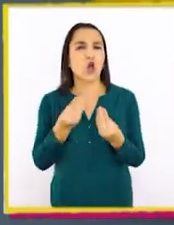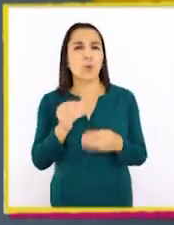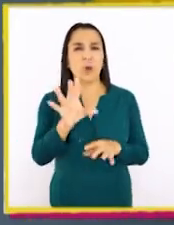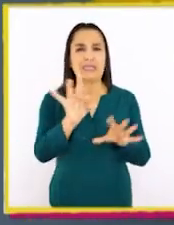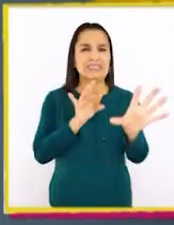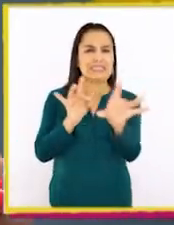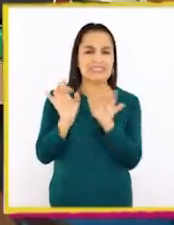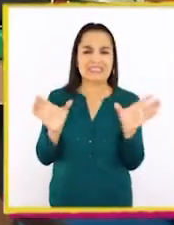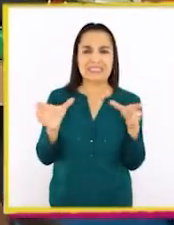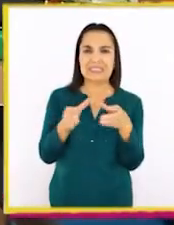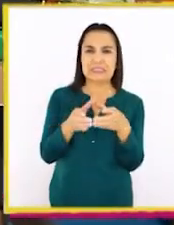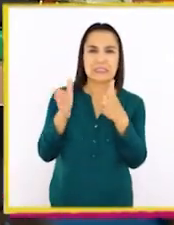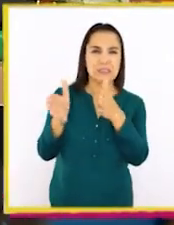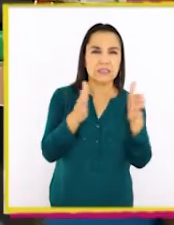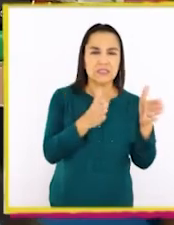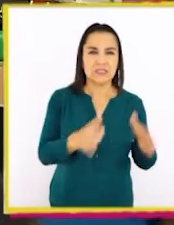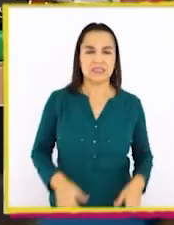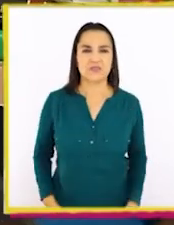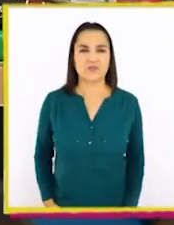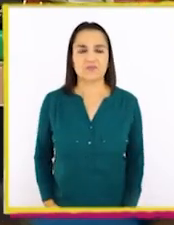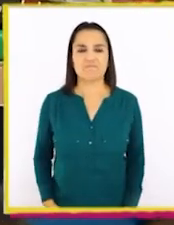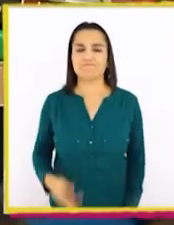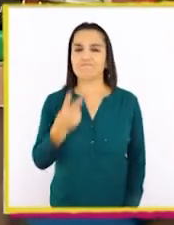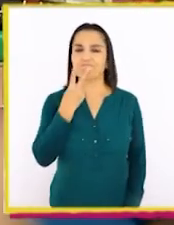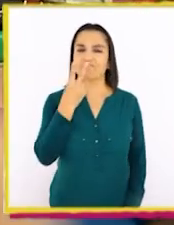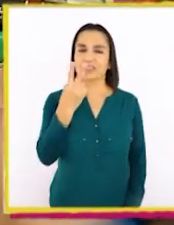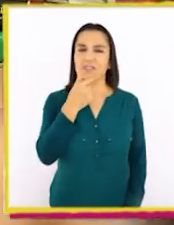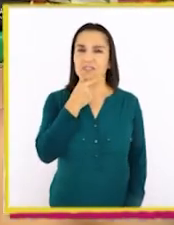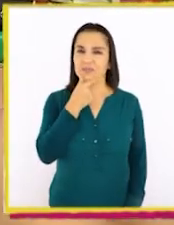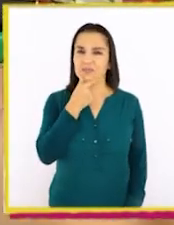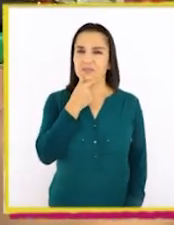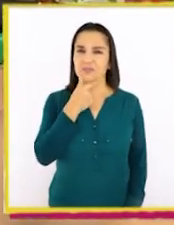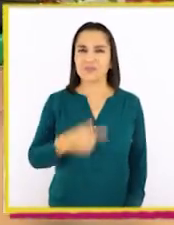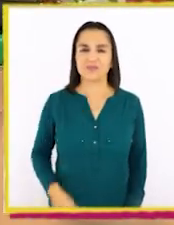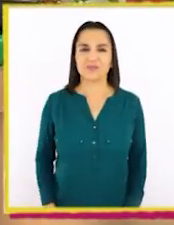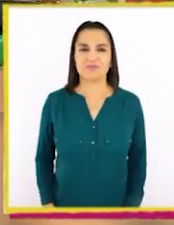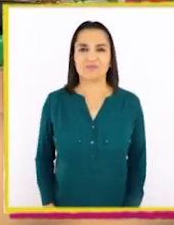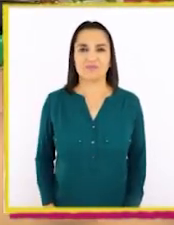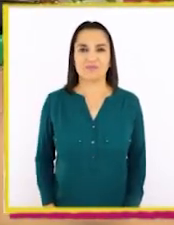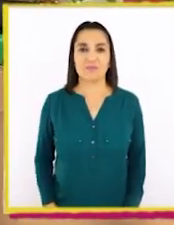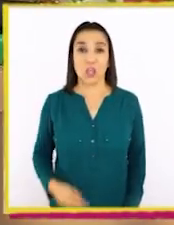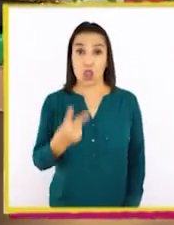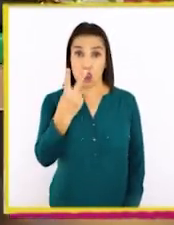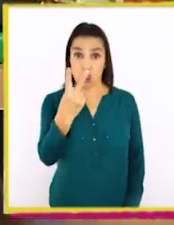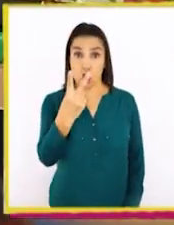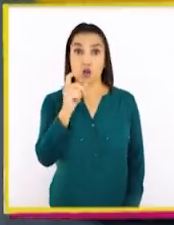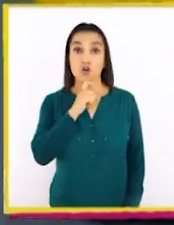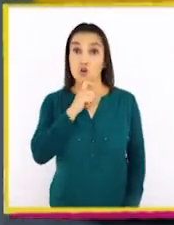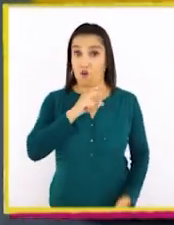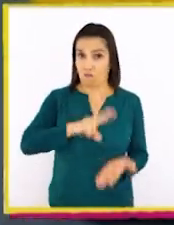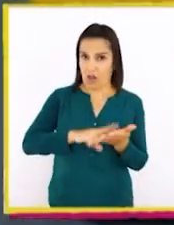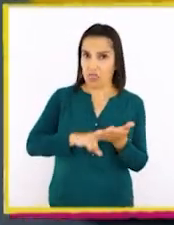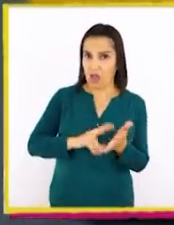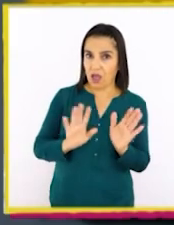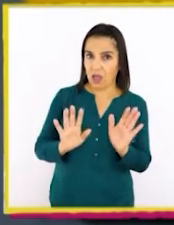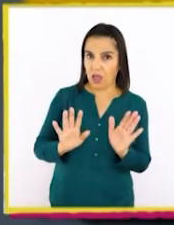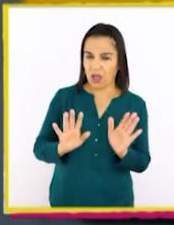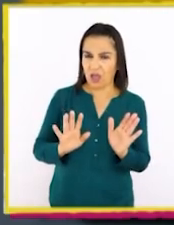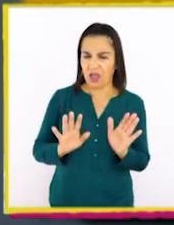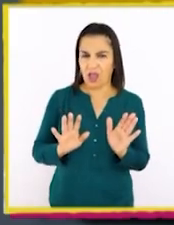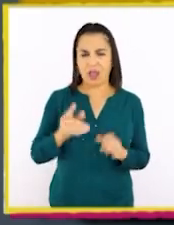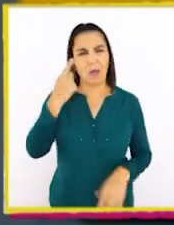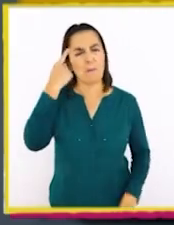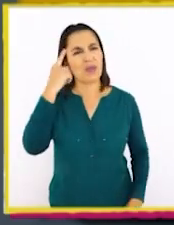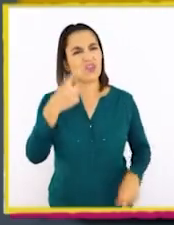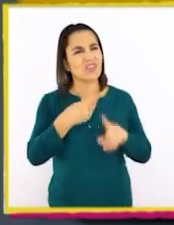clasificamos? A ver. Estos dos son rojos, ¿verdad? ¿Pero